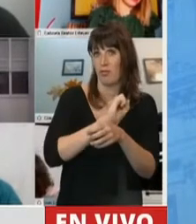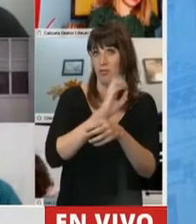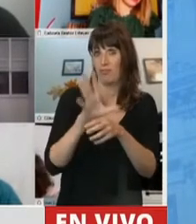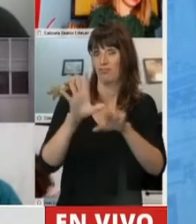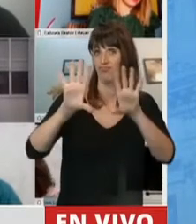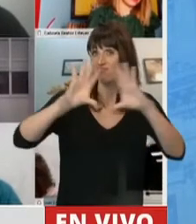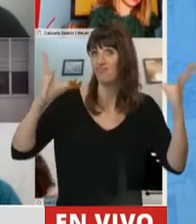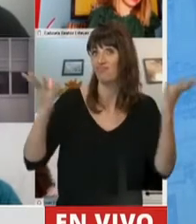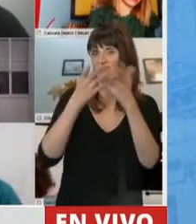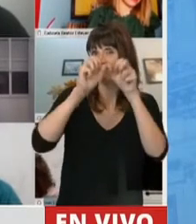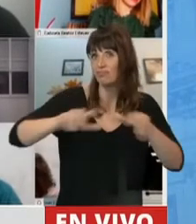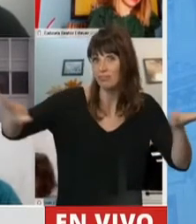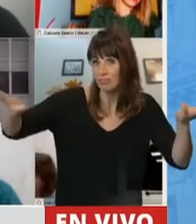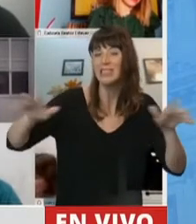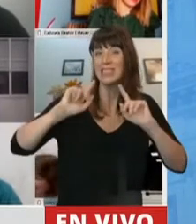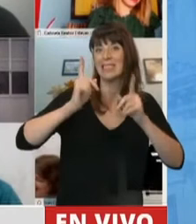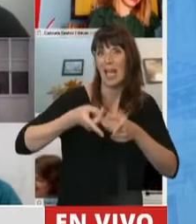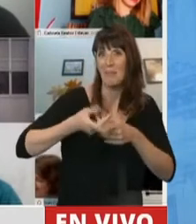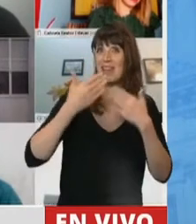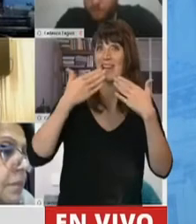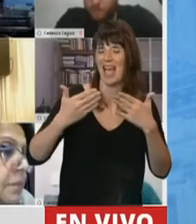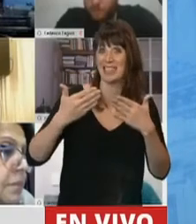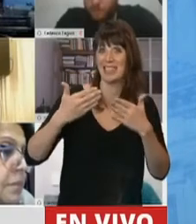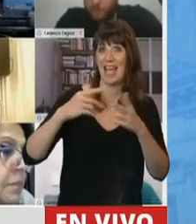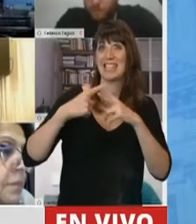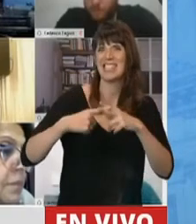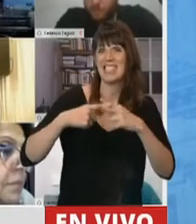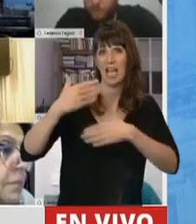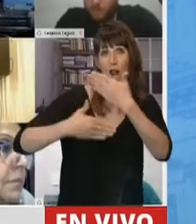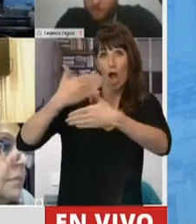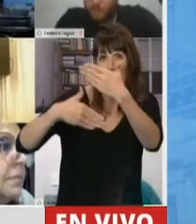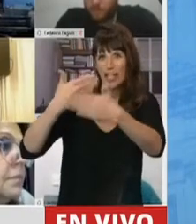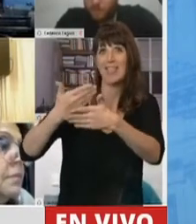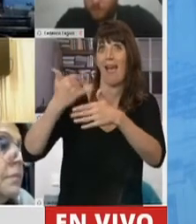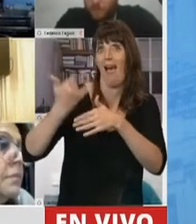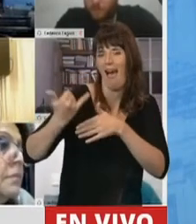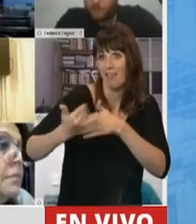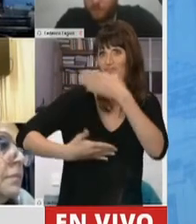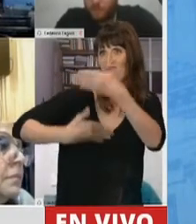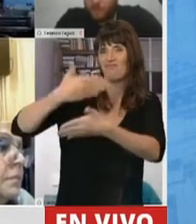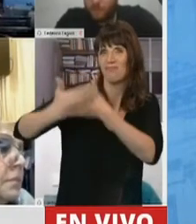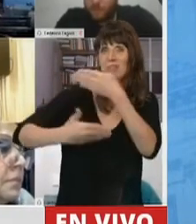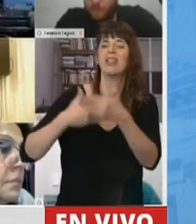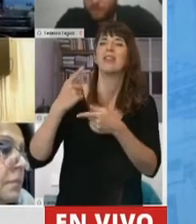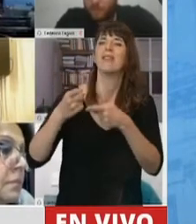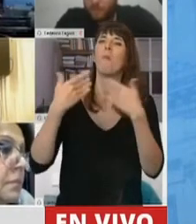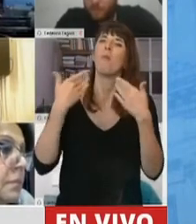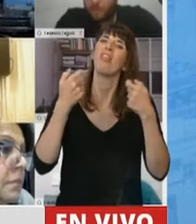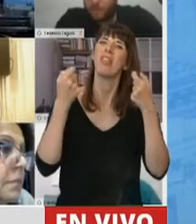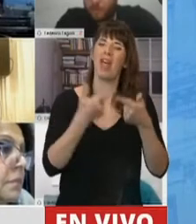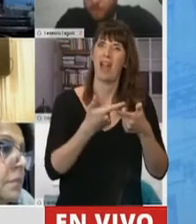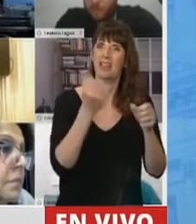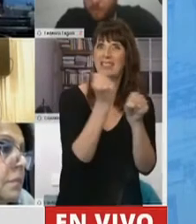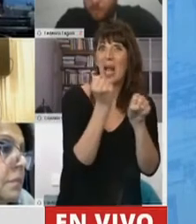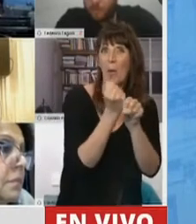de los avances tecnológicos, las posibilidades laborales se pueden ampliar en esta materia,